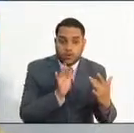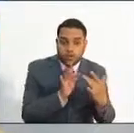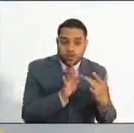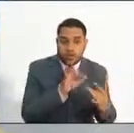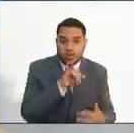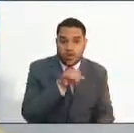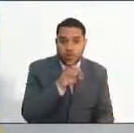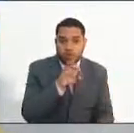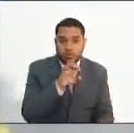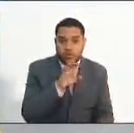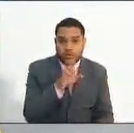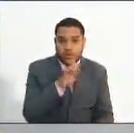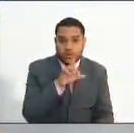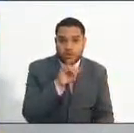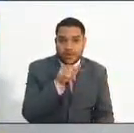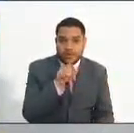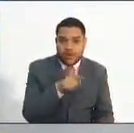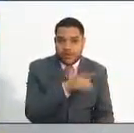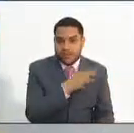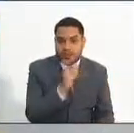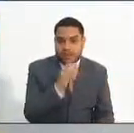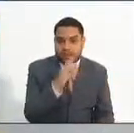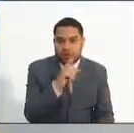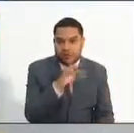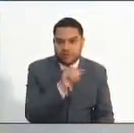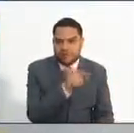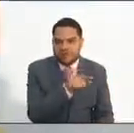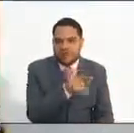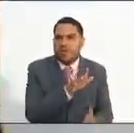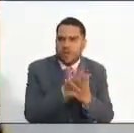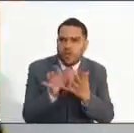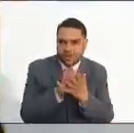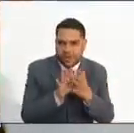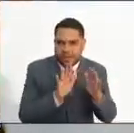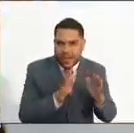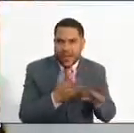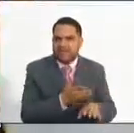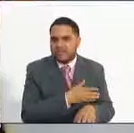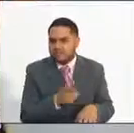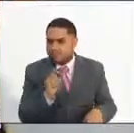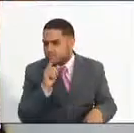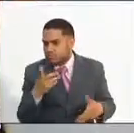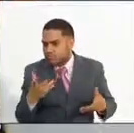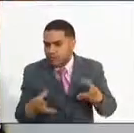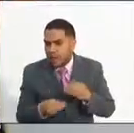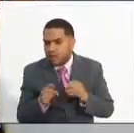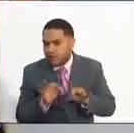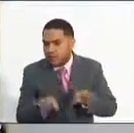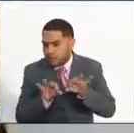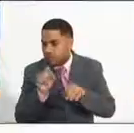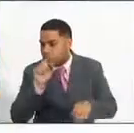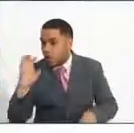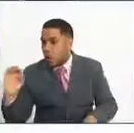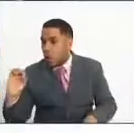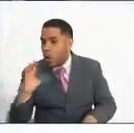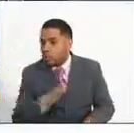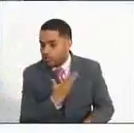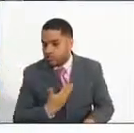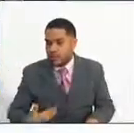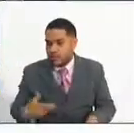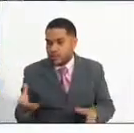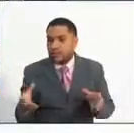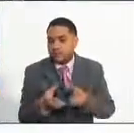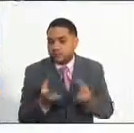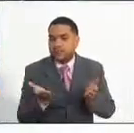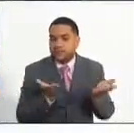José Elías Acosta, también para que nos haga un reporte de las convocatorias en su despacho. ¿Alguna convocatoria más para destacar, señor presidente de la Comisión Nacional de